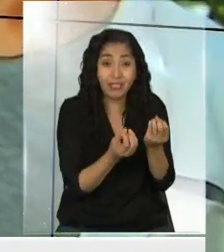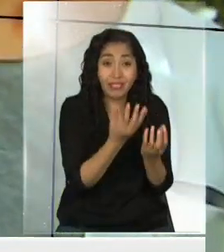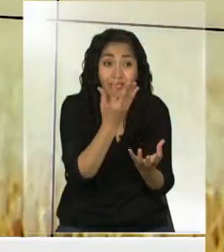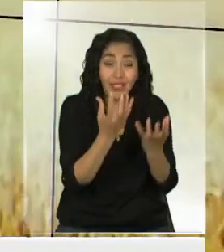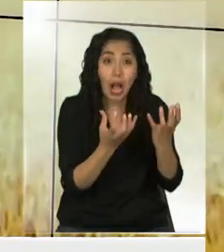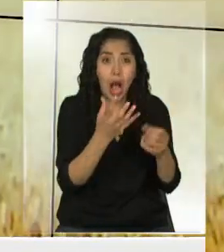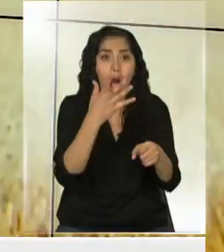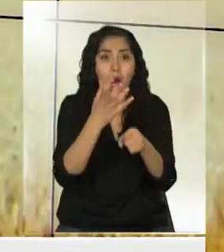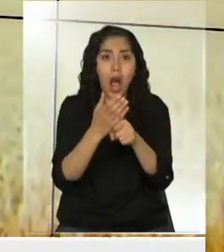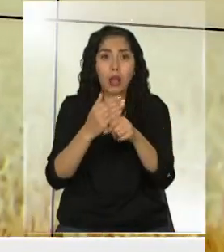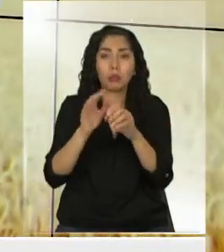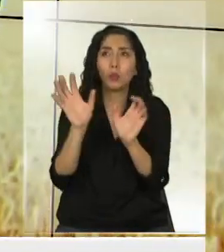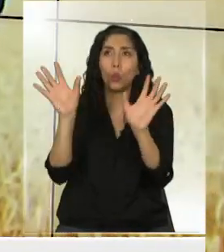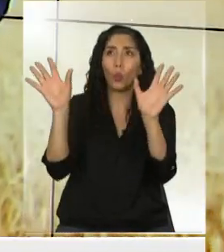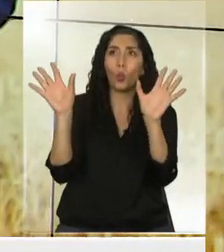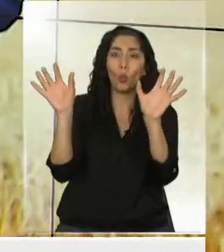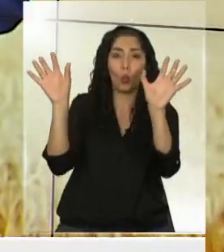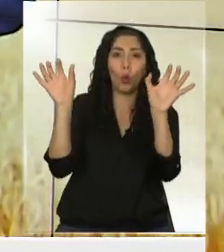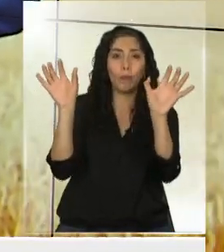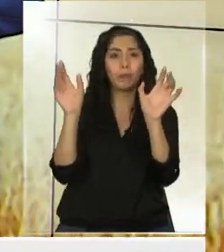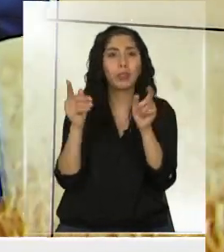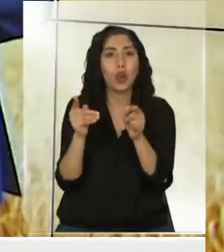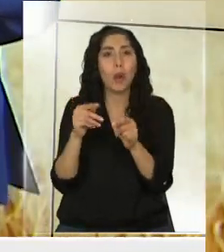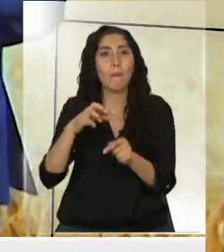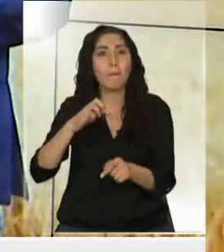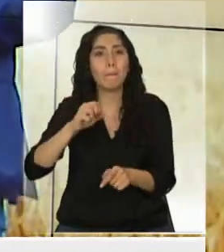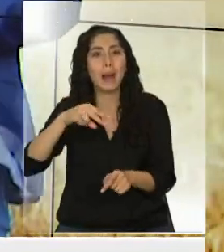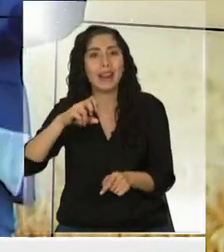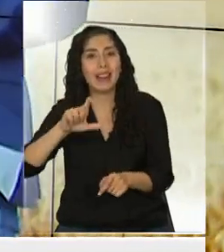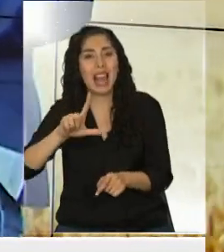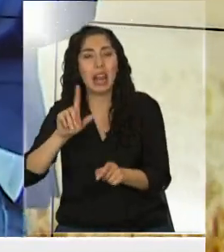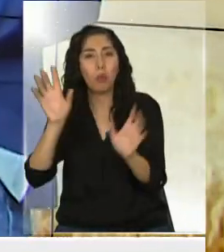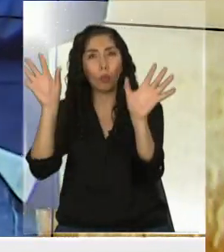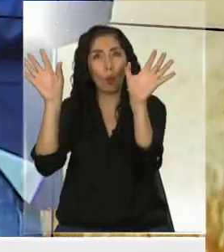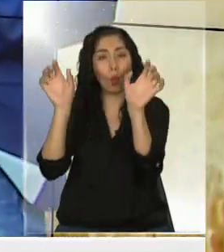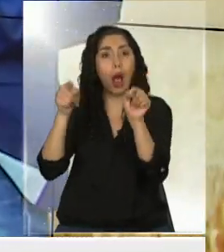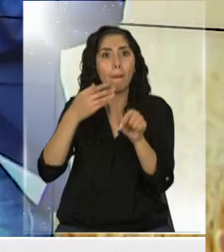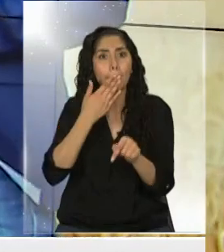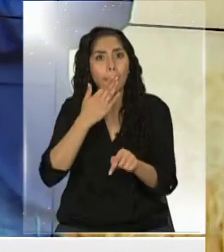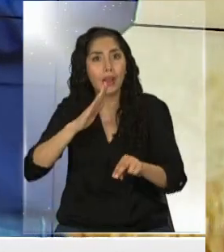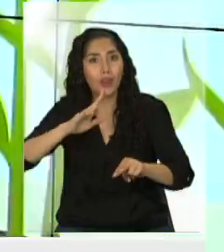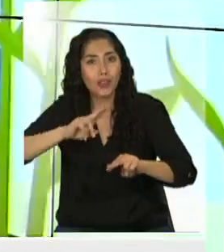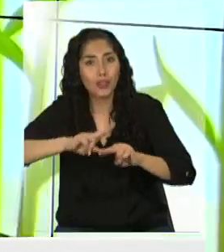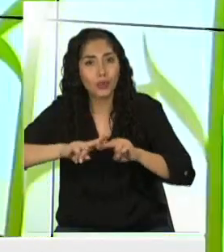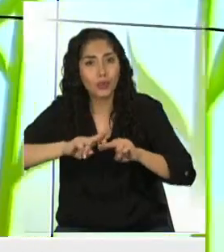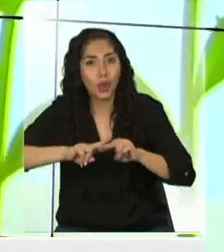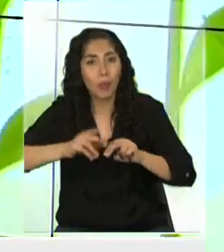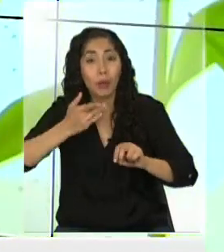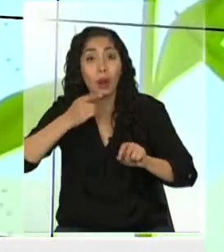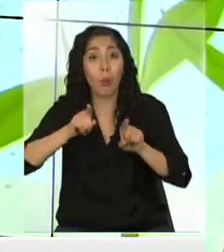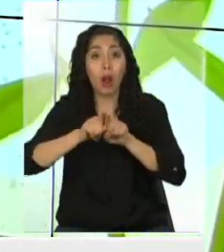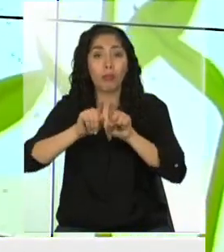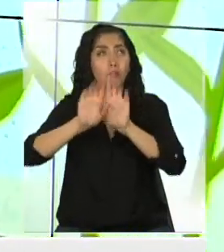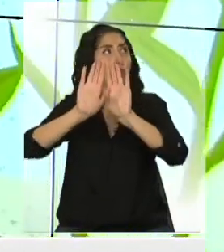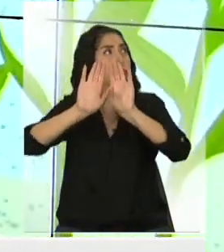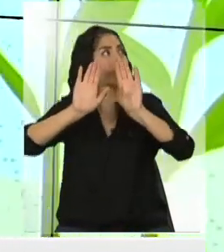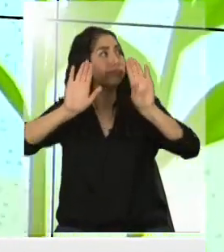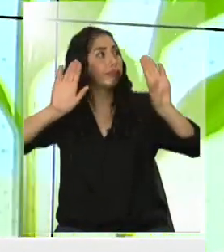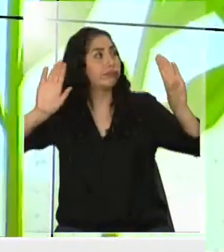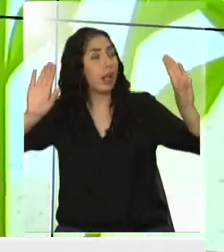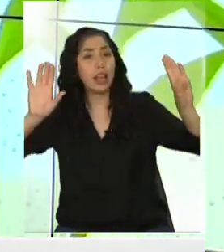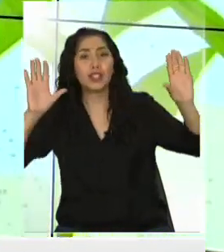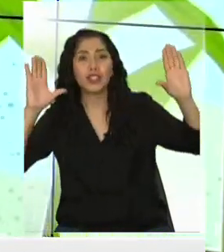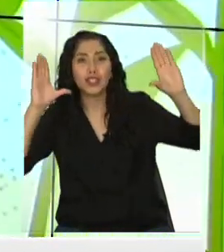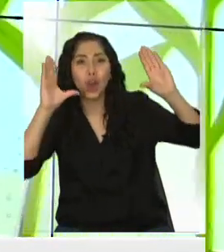fotovoltaicos y se han dado cuenta que es la mejor solución. ¿Por qué? Porque la sombra que entrega hace que las plantas, por ejemplo, necesiten menos